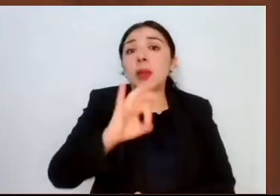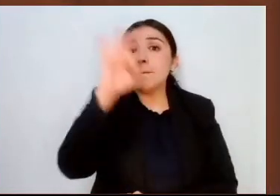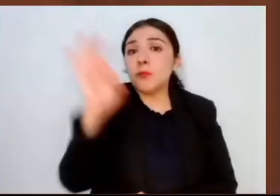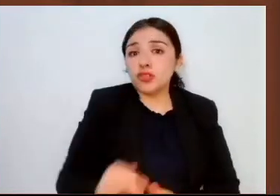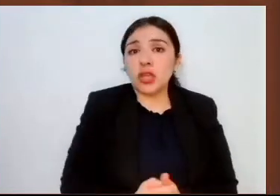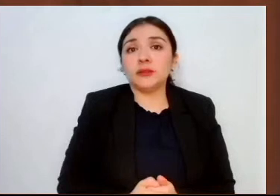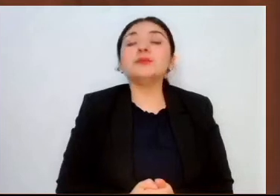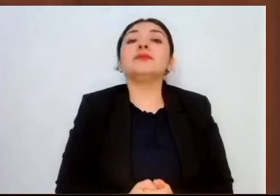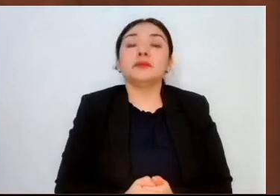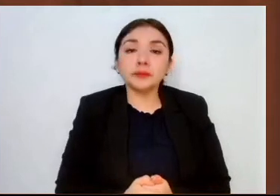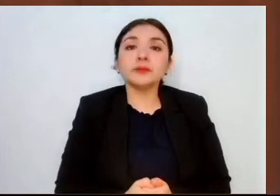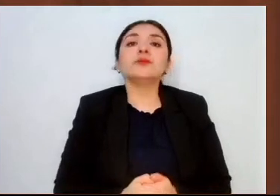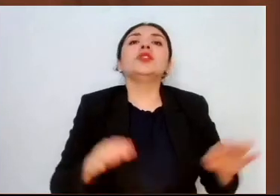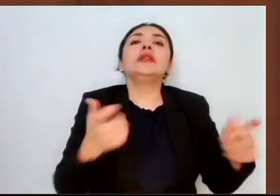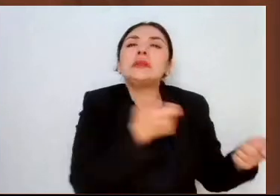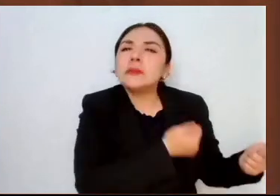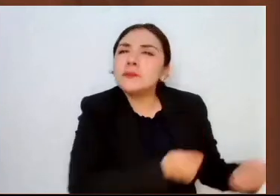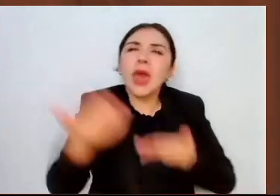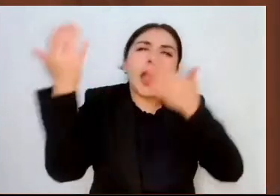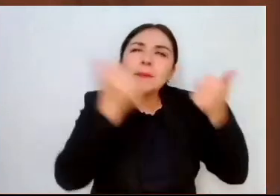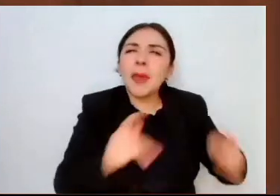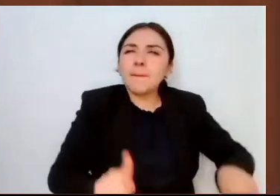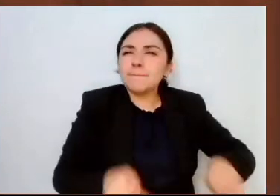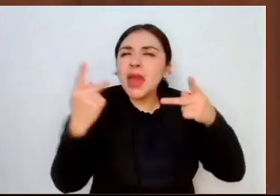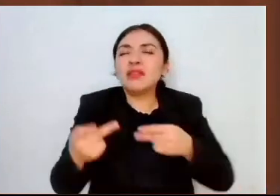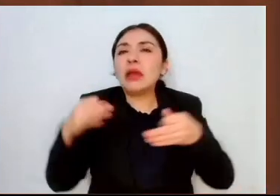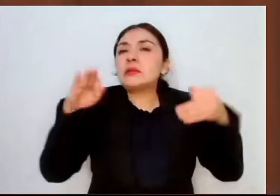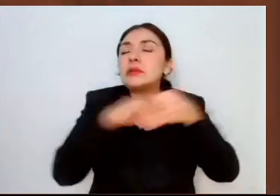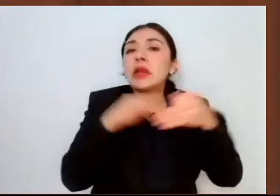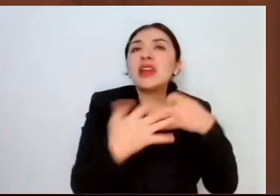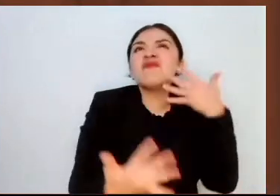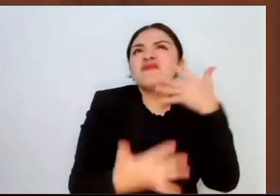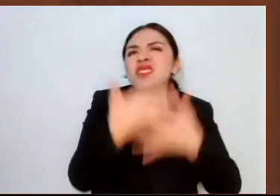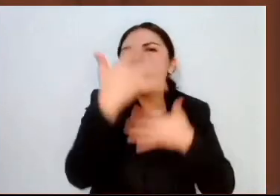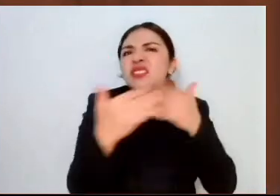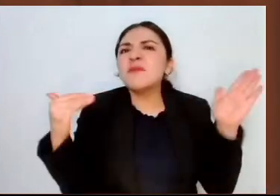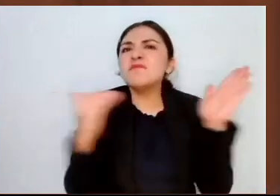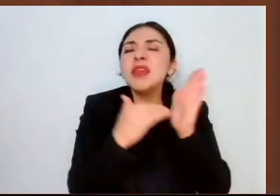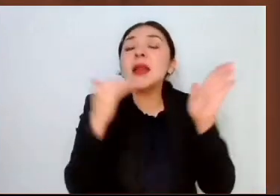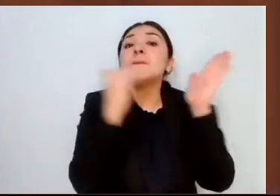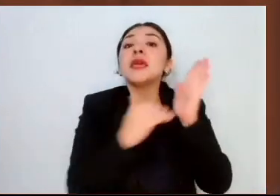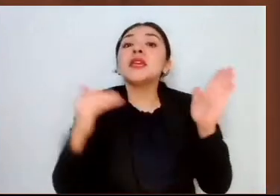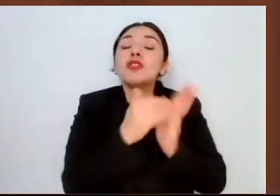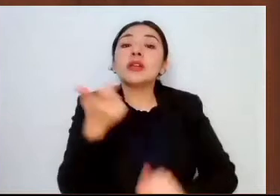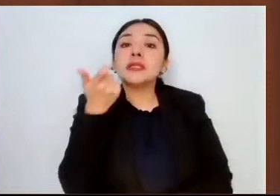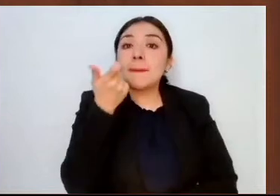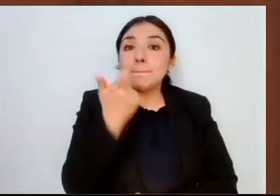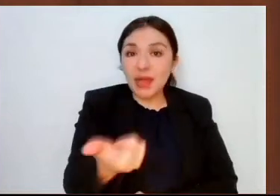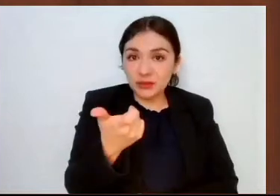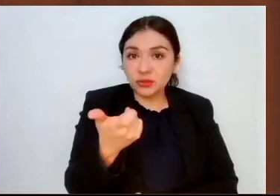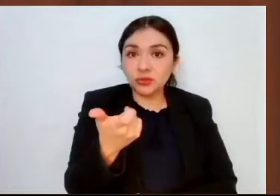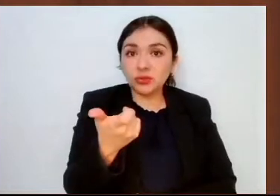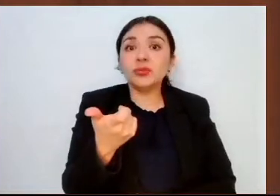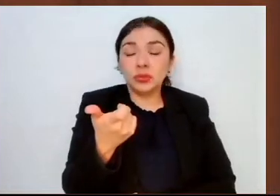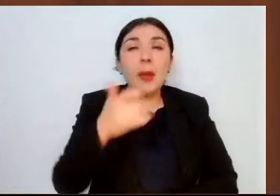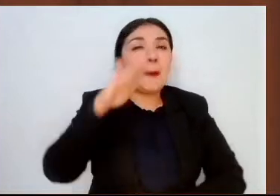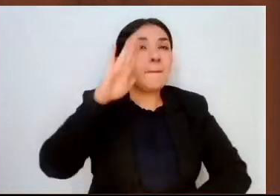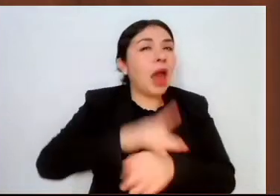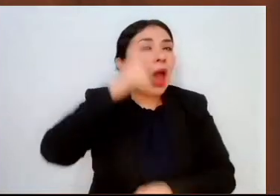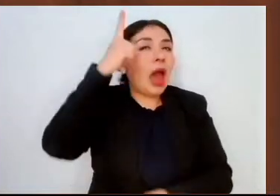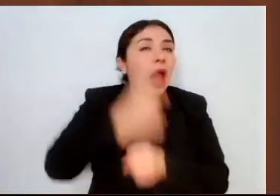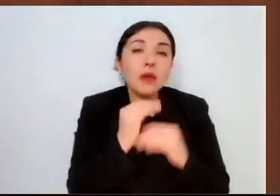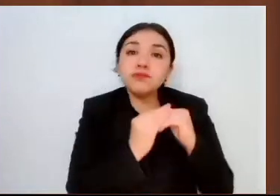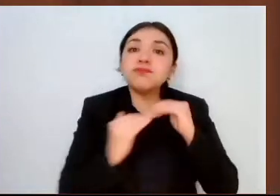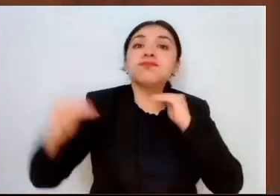exportaciones alcanzaron un valor de casi 15 mil millones de pesos, el más alto en 29